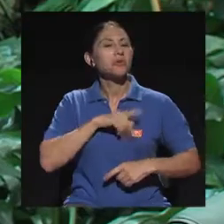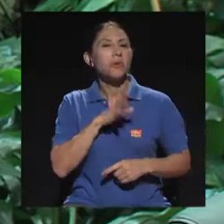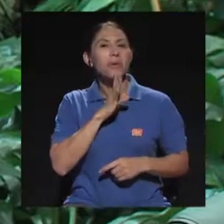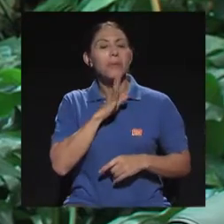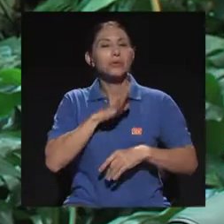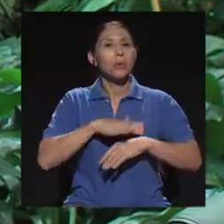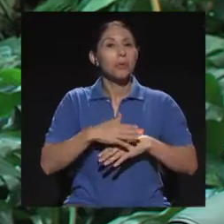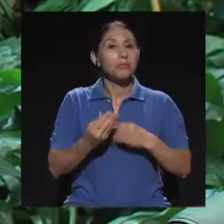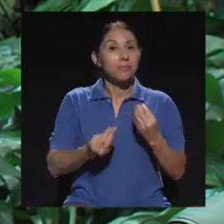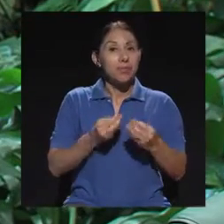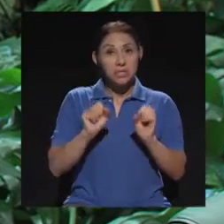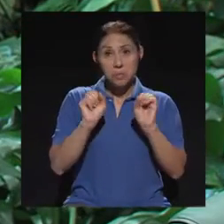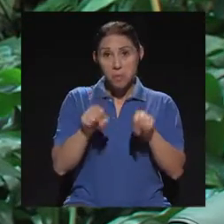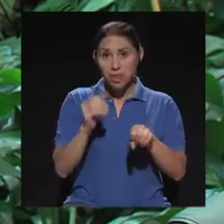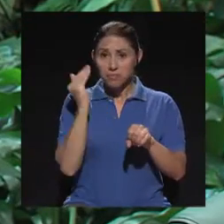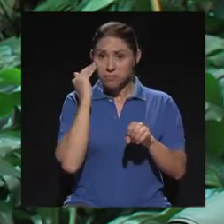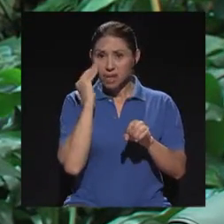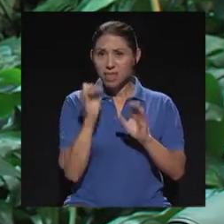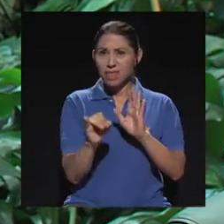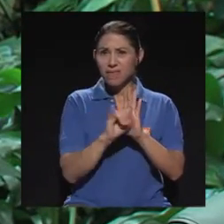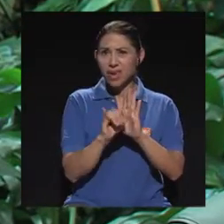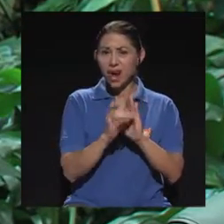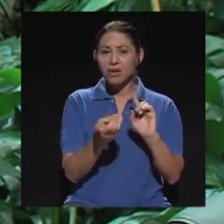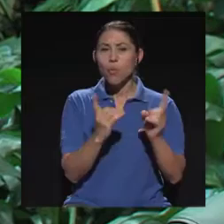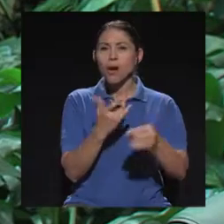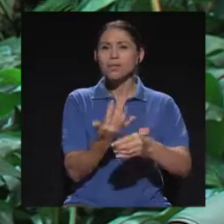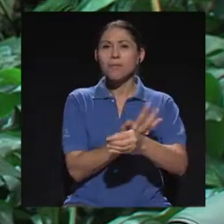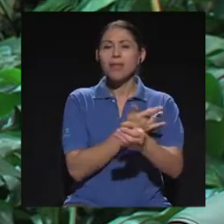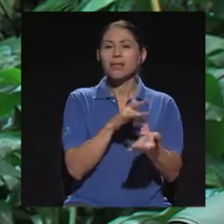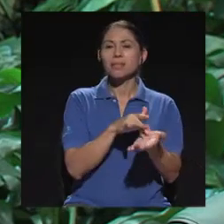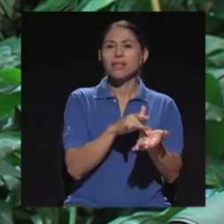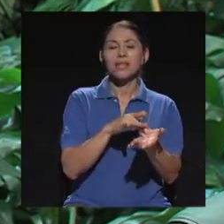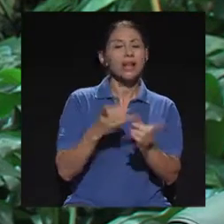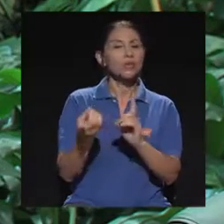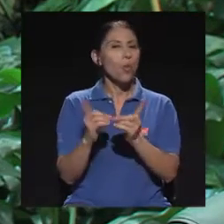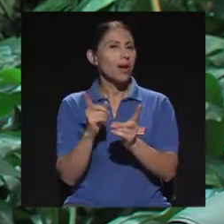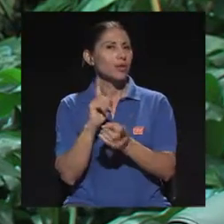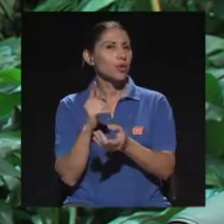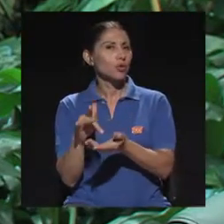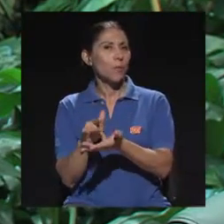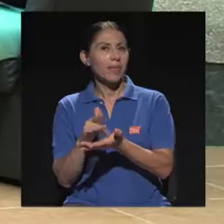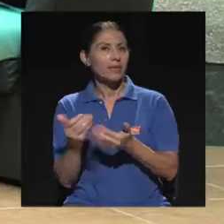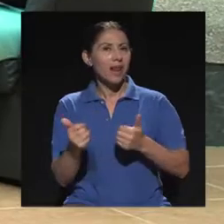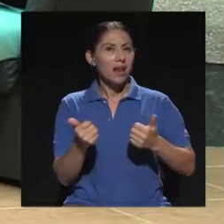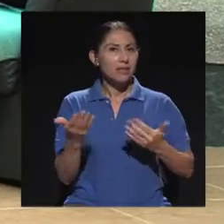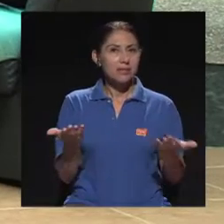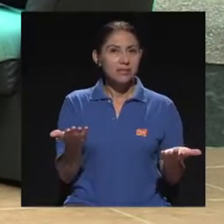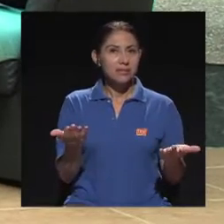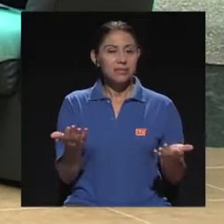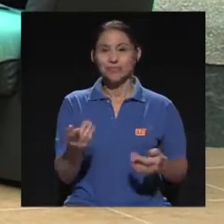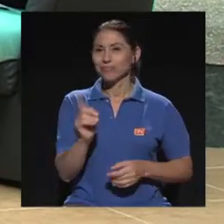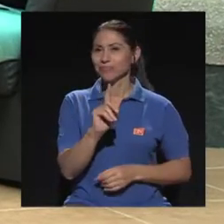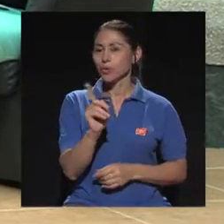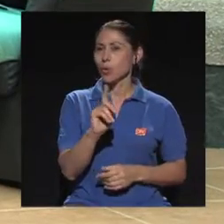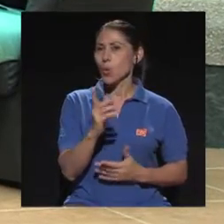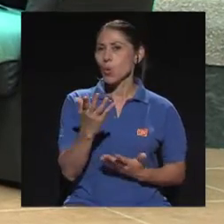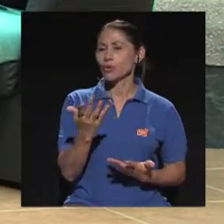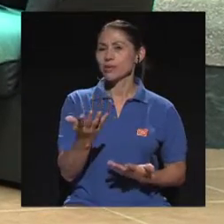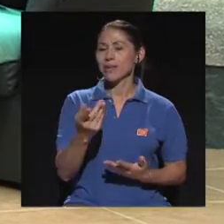posibilidad de identificar cuáles plantas son medicinales y cuáles no lo son. No, o sea, nosotros,